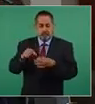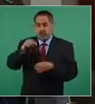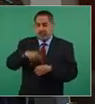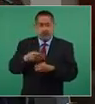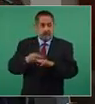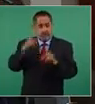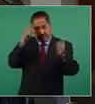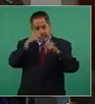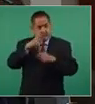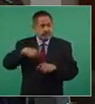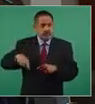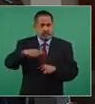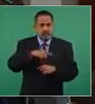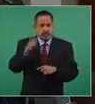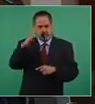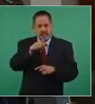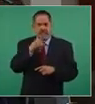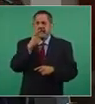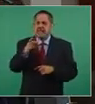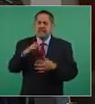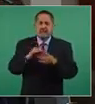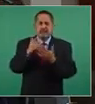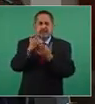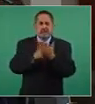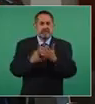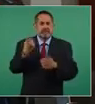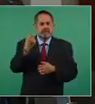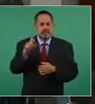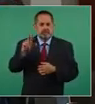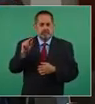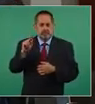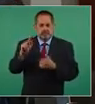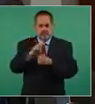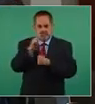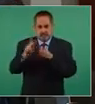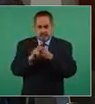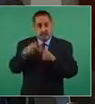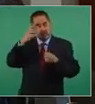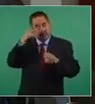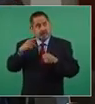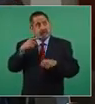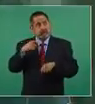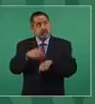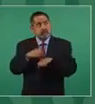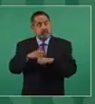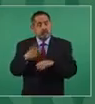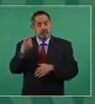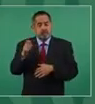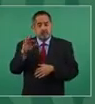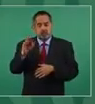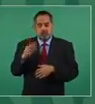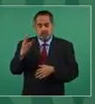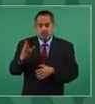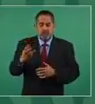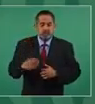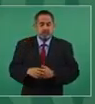aquí bastante complicada. De hecho, coloca en una lista de 180 países a México en el número 143.